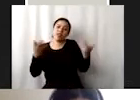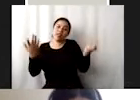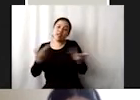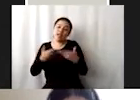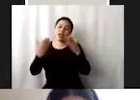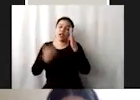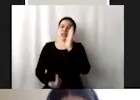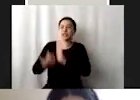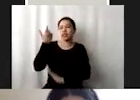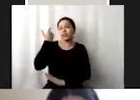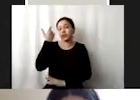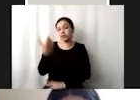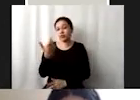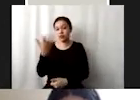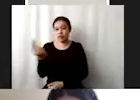recursos